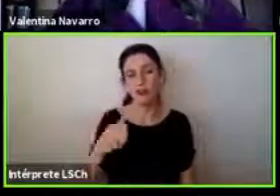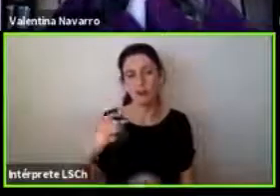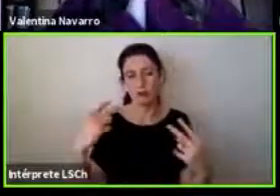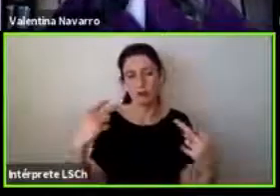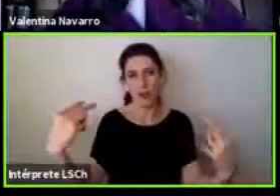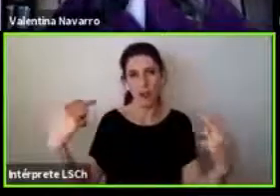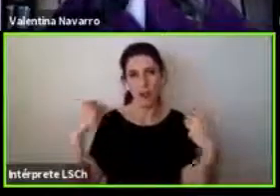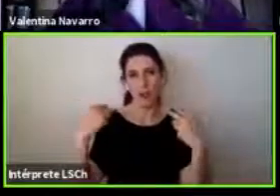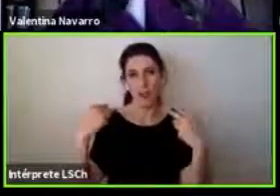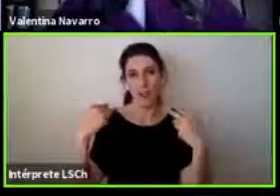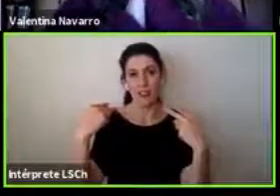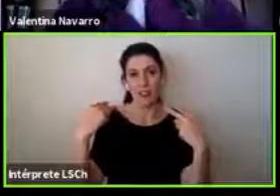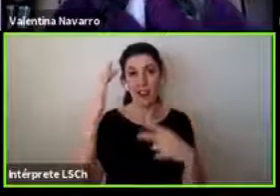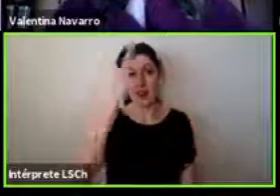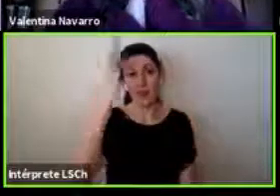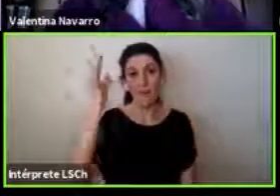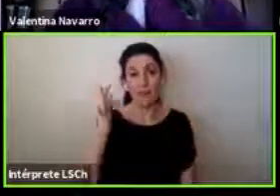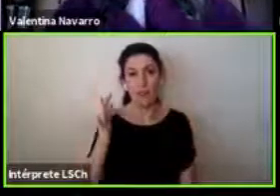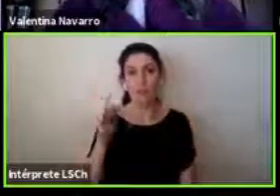vivo desde Facebook